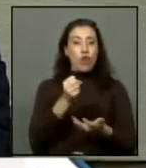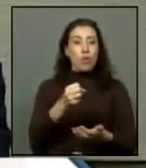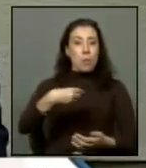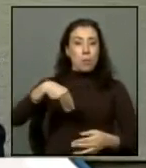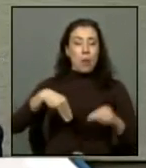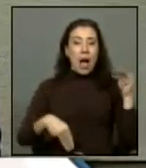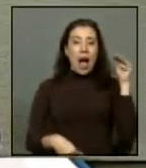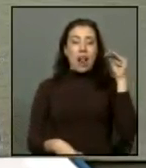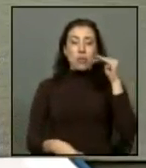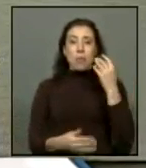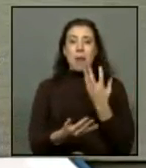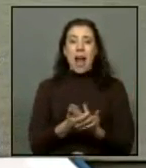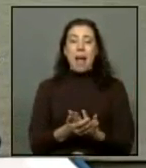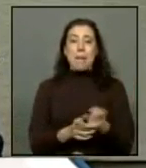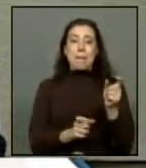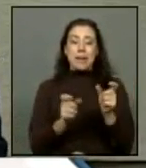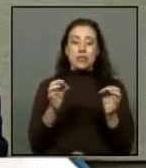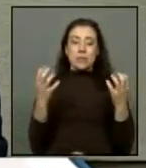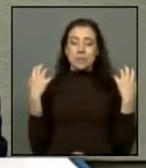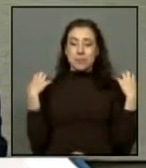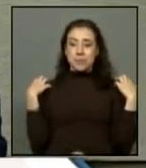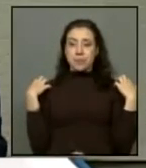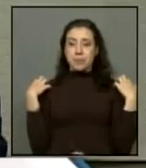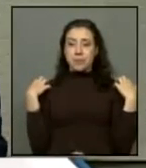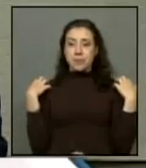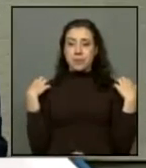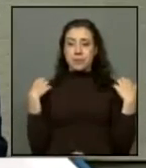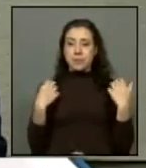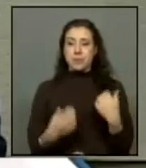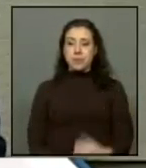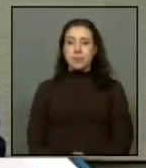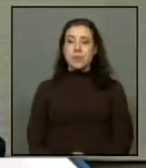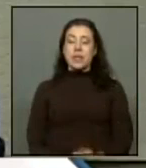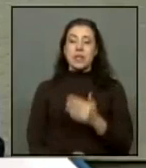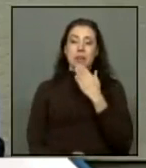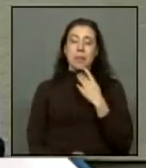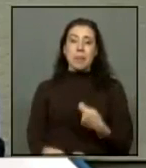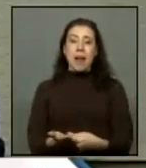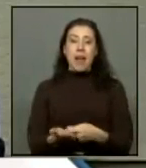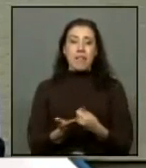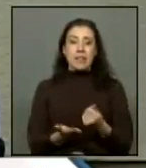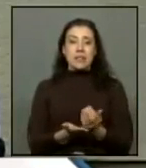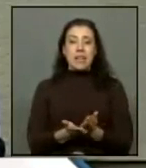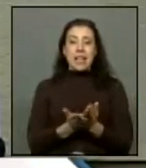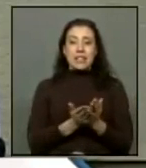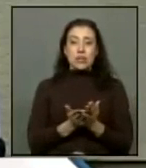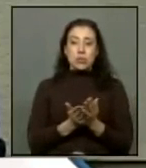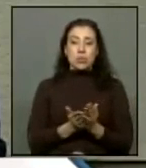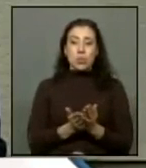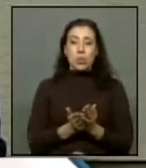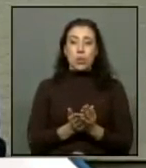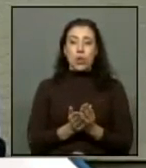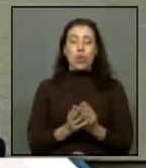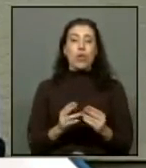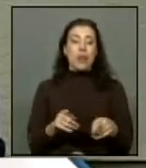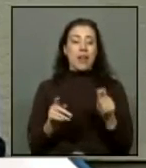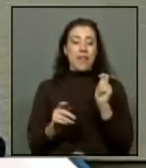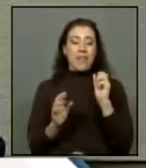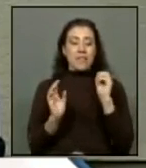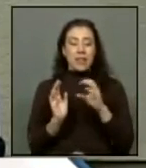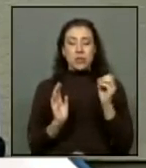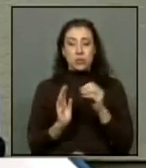Hospicio para contar con personal para el vertedero actual y además para financiar los estudios y construcción del nuevo vertedero.